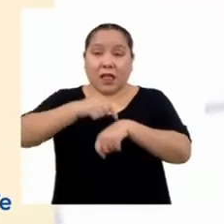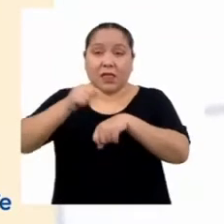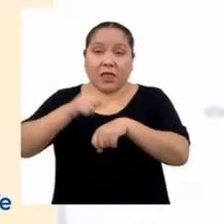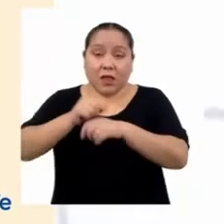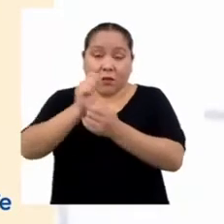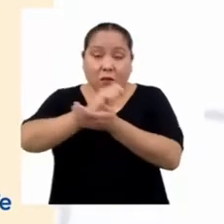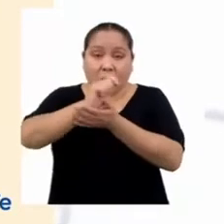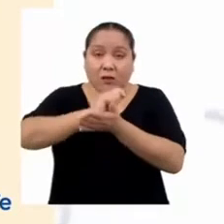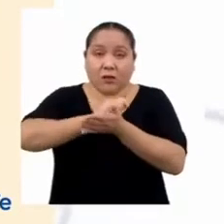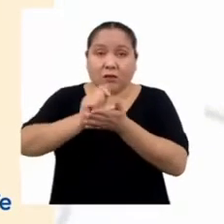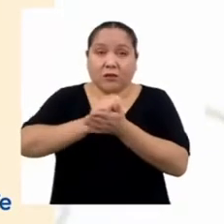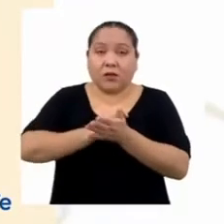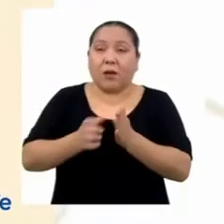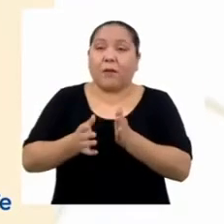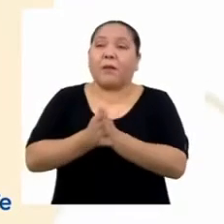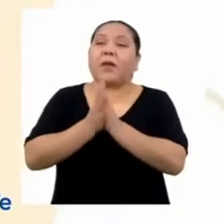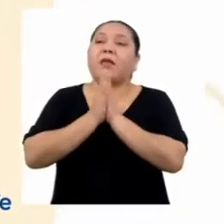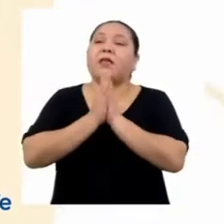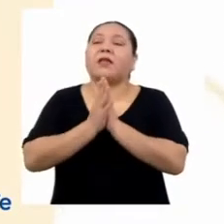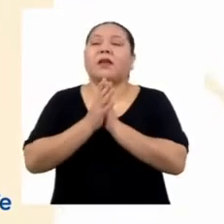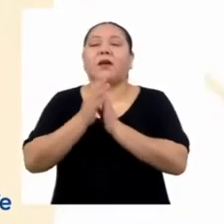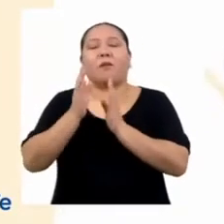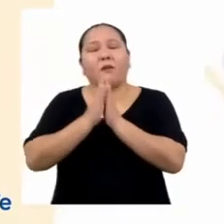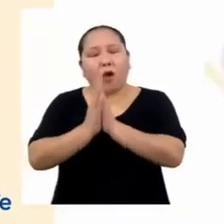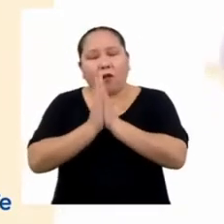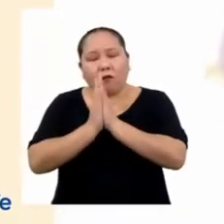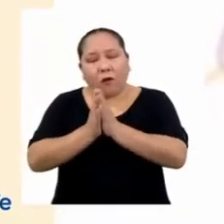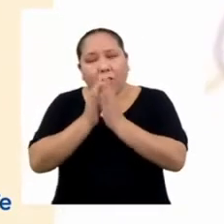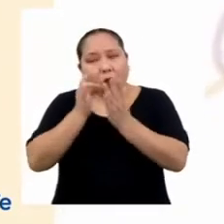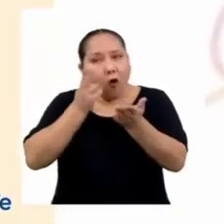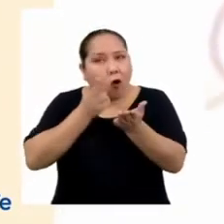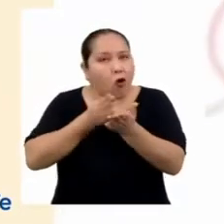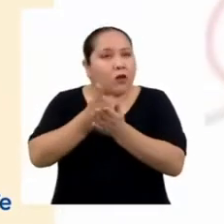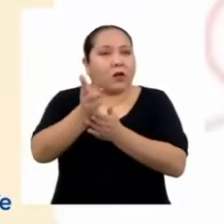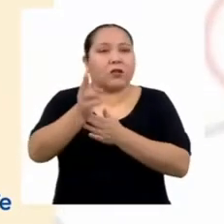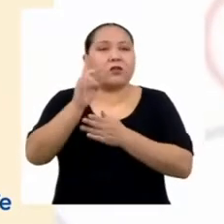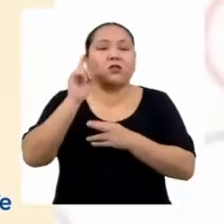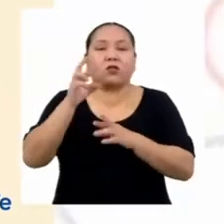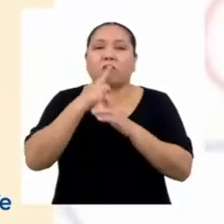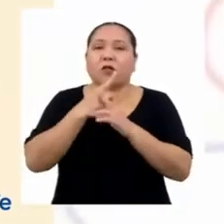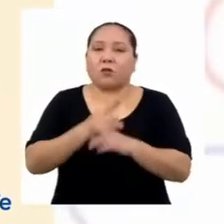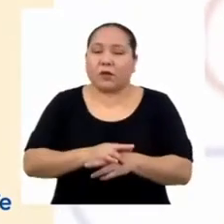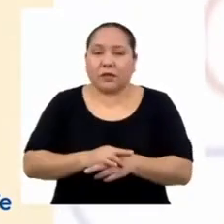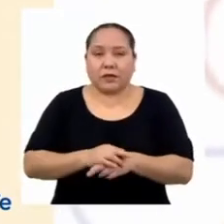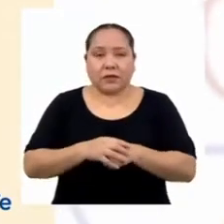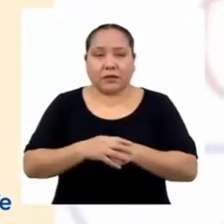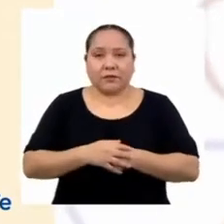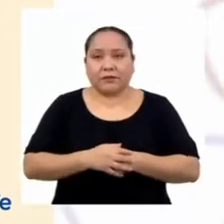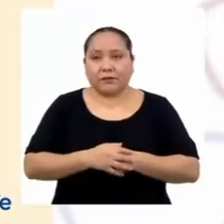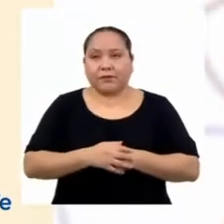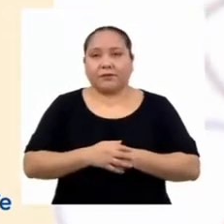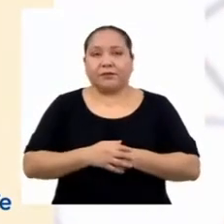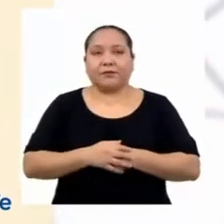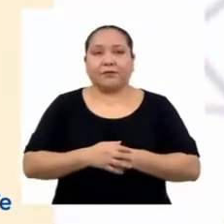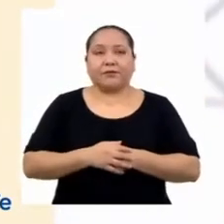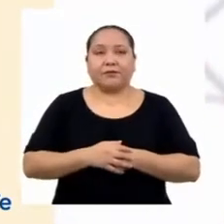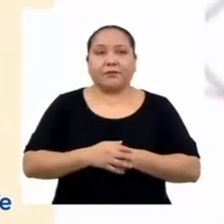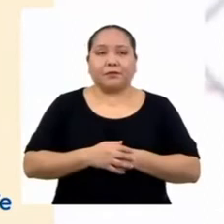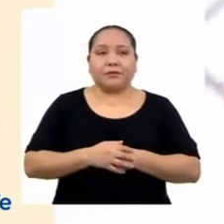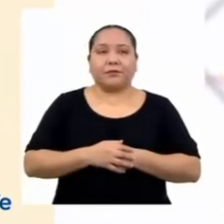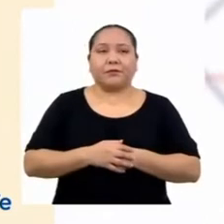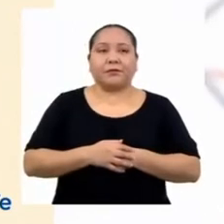pedirles que sean muy honestos con sus respuestas y con una pequeña indicación de cómo responder.